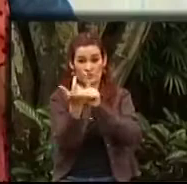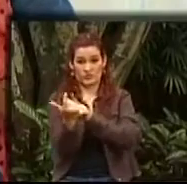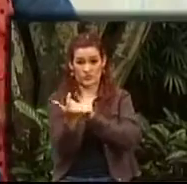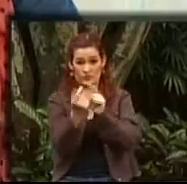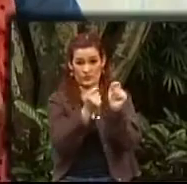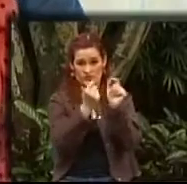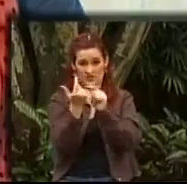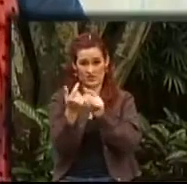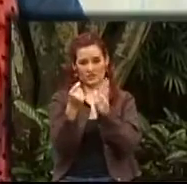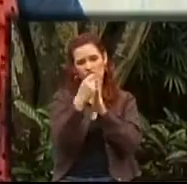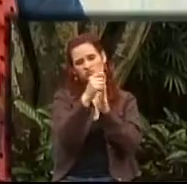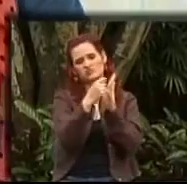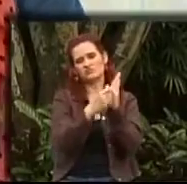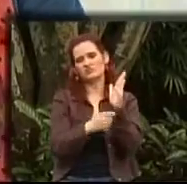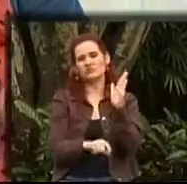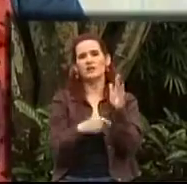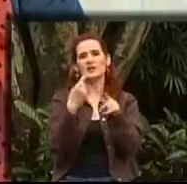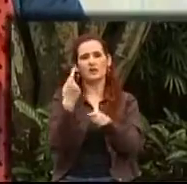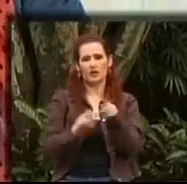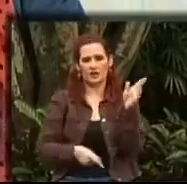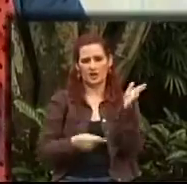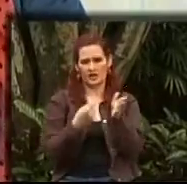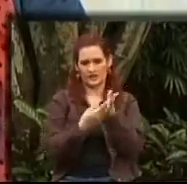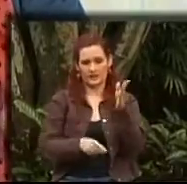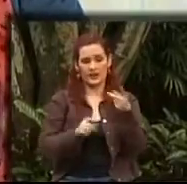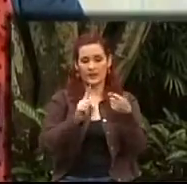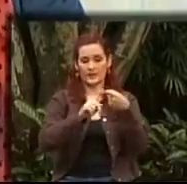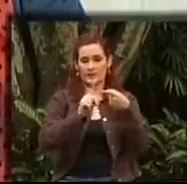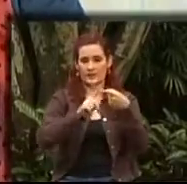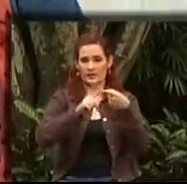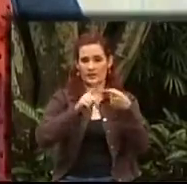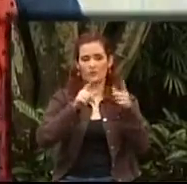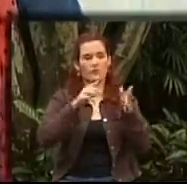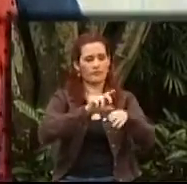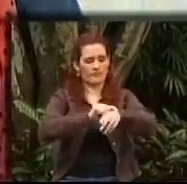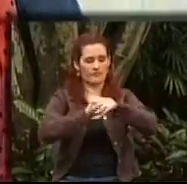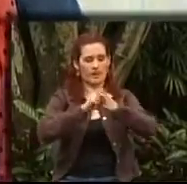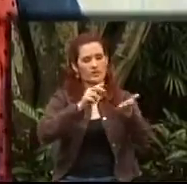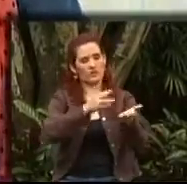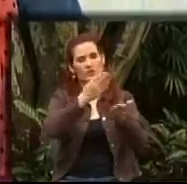criterios, primero que todo, tener un certificado de discapacidad,